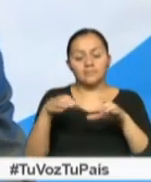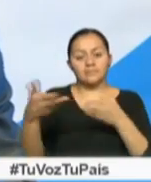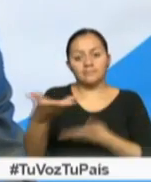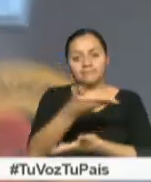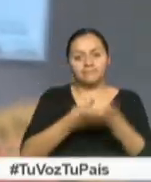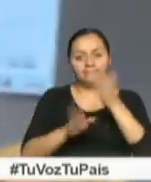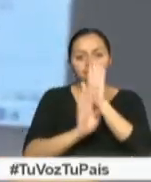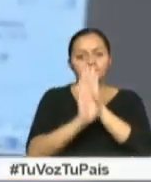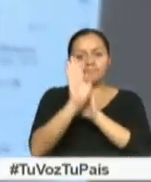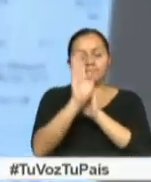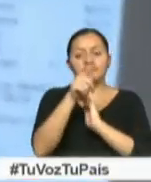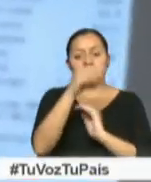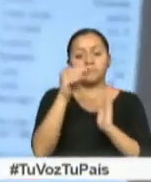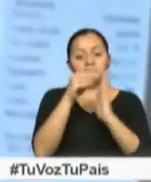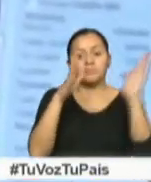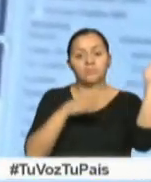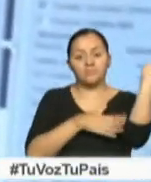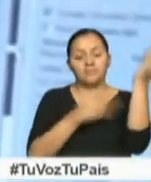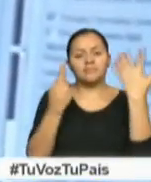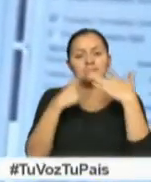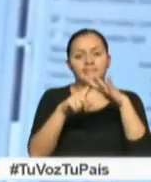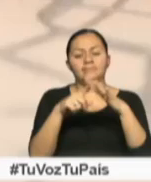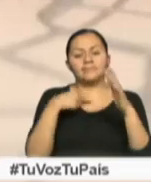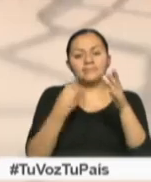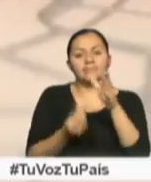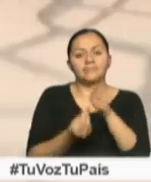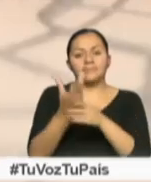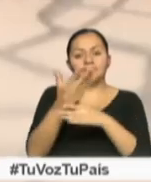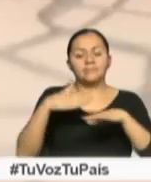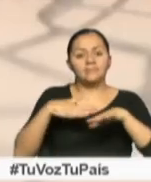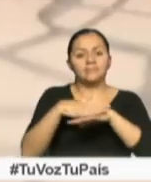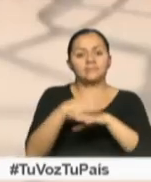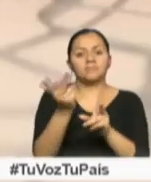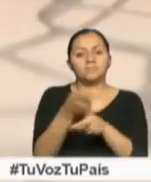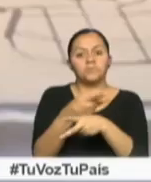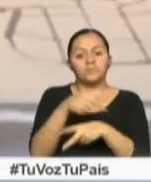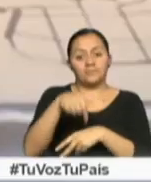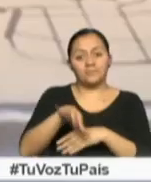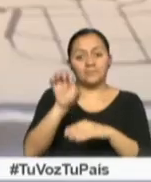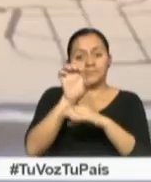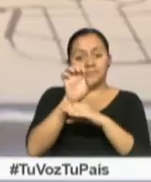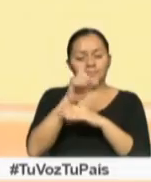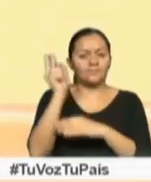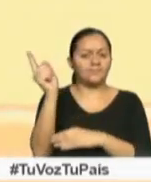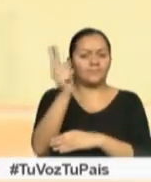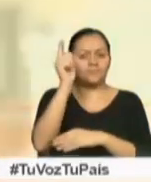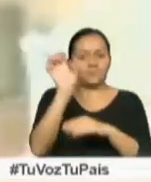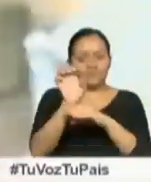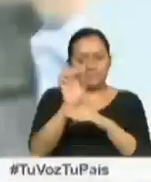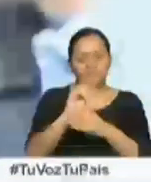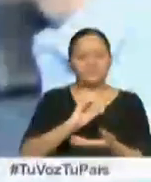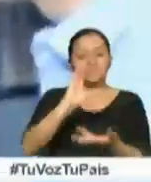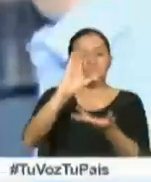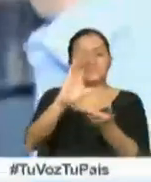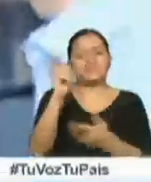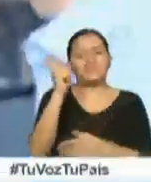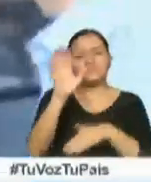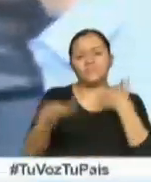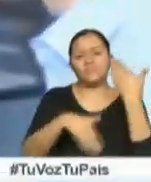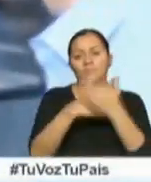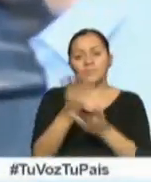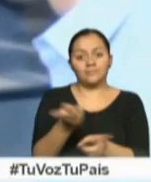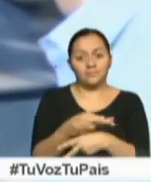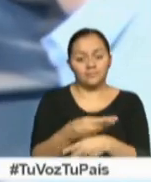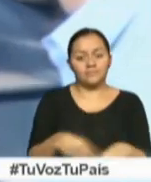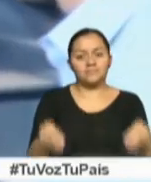desarrollo el proyecto también incluye la creación de una red de proveedores ecuatorianos a nivel nacional que abastecerá las necesidades de